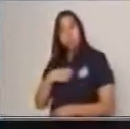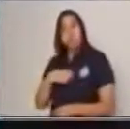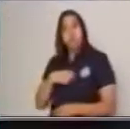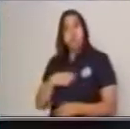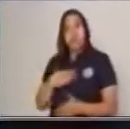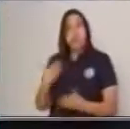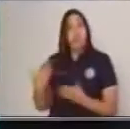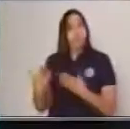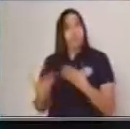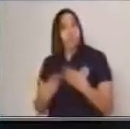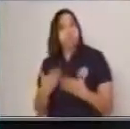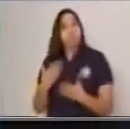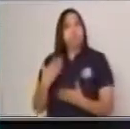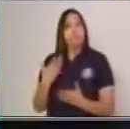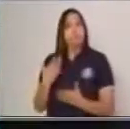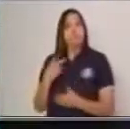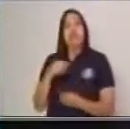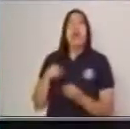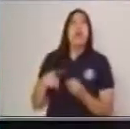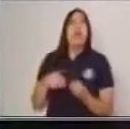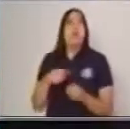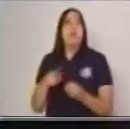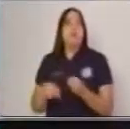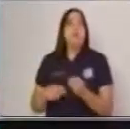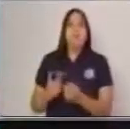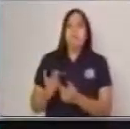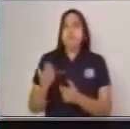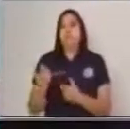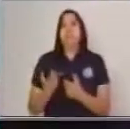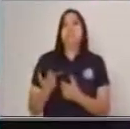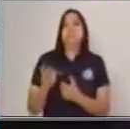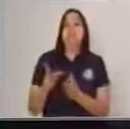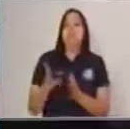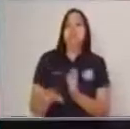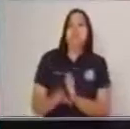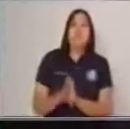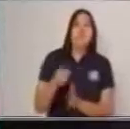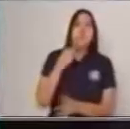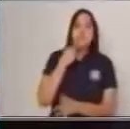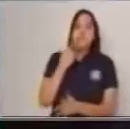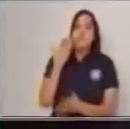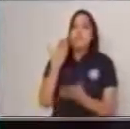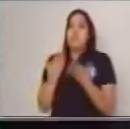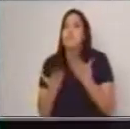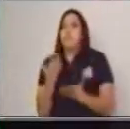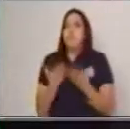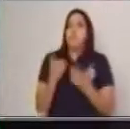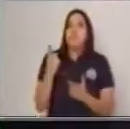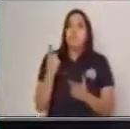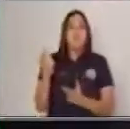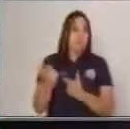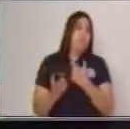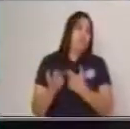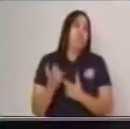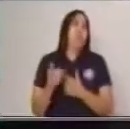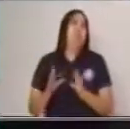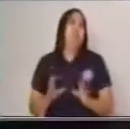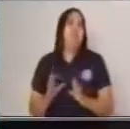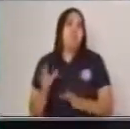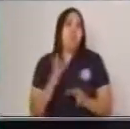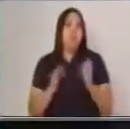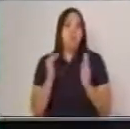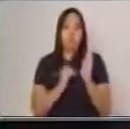local. O sea, si ustedes ahorita ubican a Napoleón Bonaparte, ustedes puedan decir, ¿será que él era burgués? ¿Será que él pertenecía al